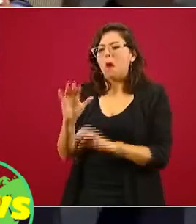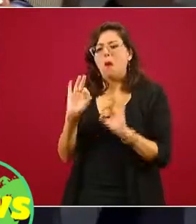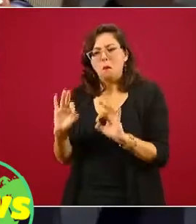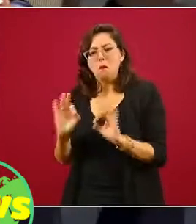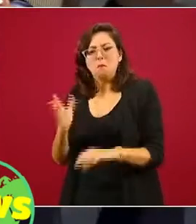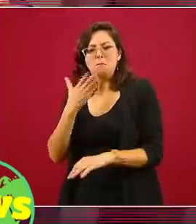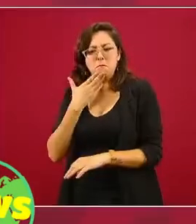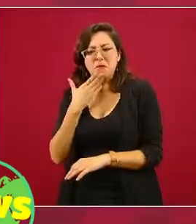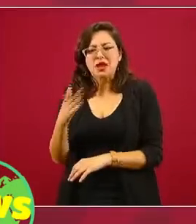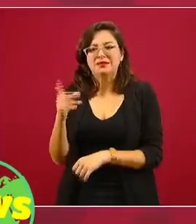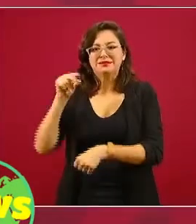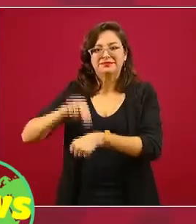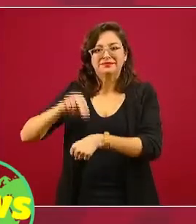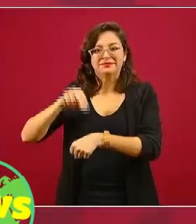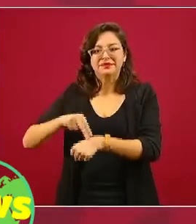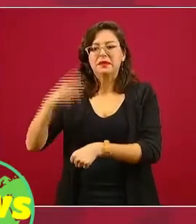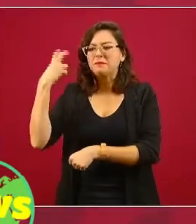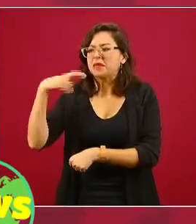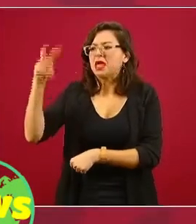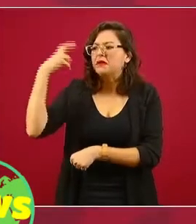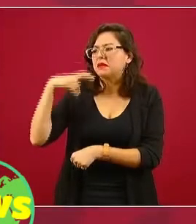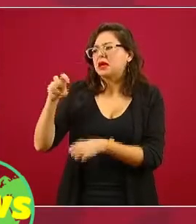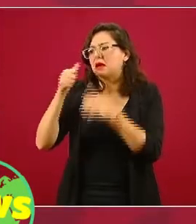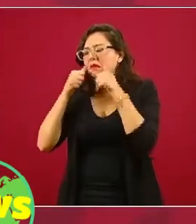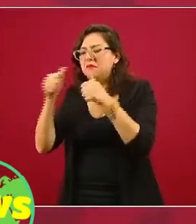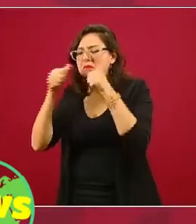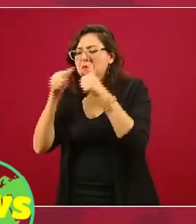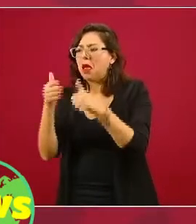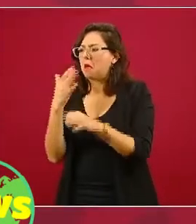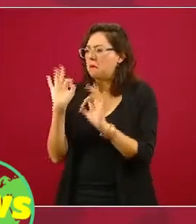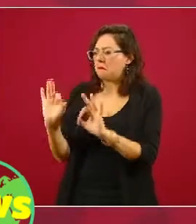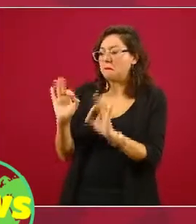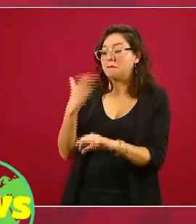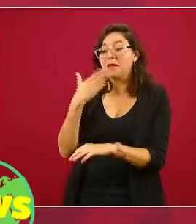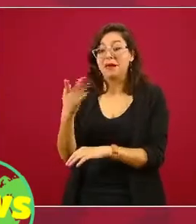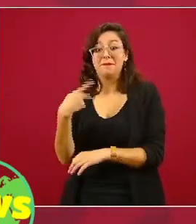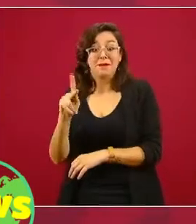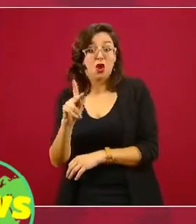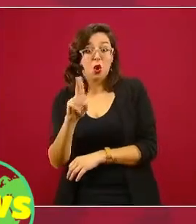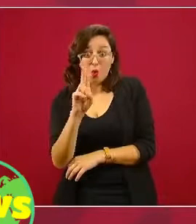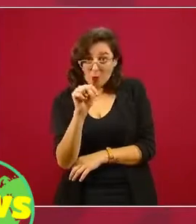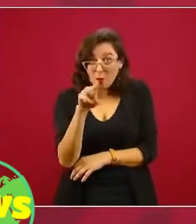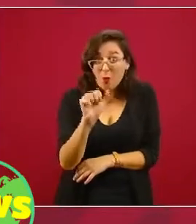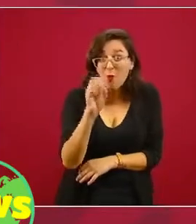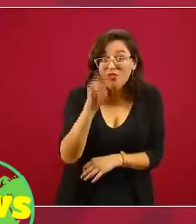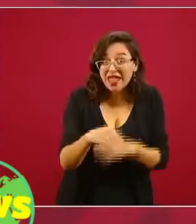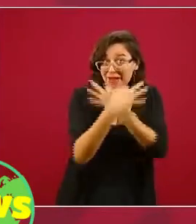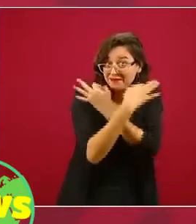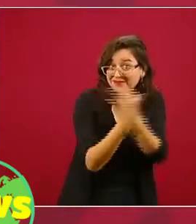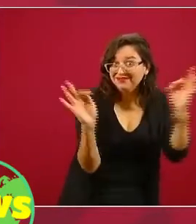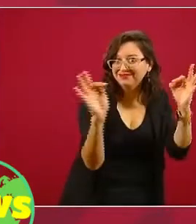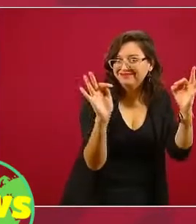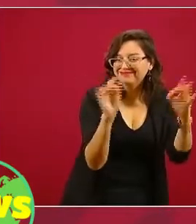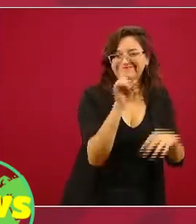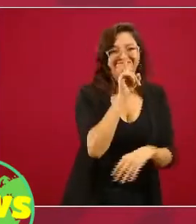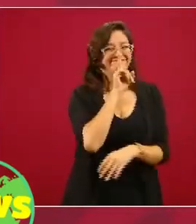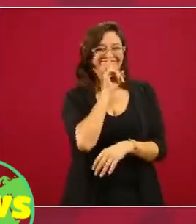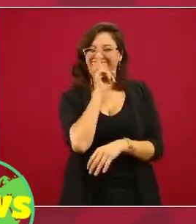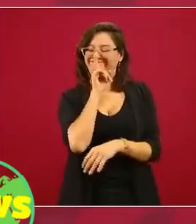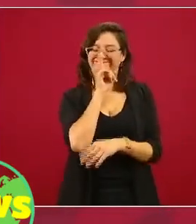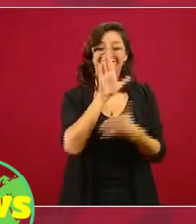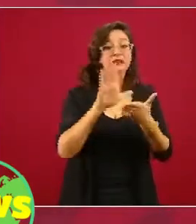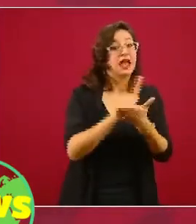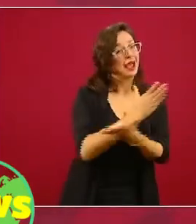medicina del viajero desde hace varios años. Entonces, no es un señalamiento de la UNAM para ir disecando, porque